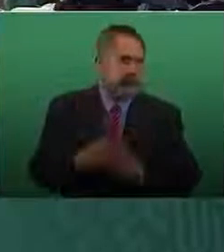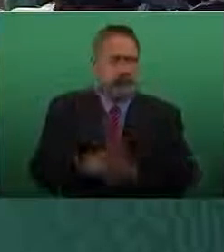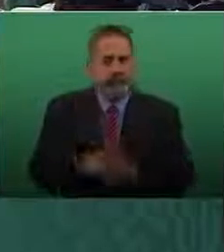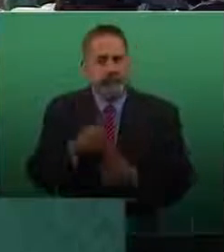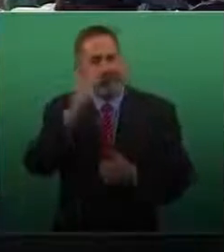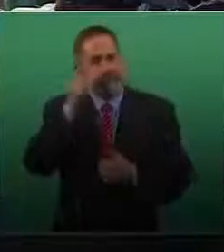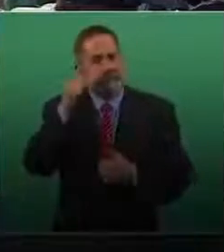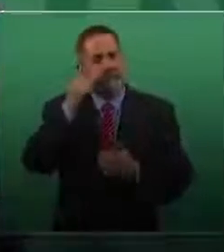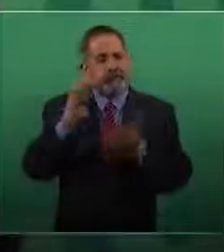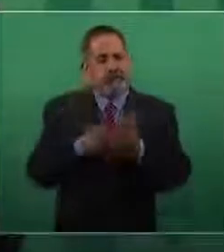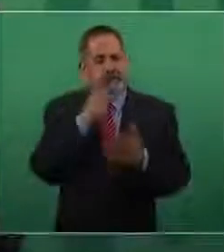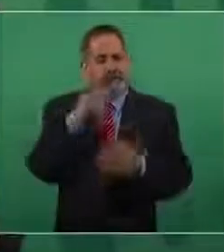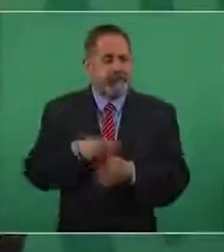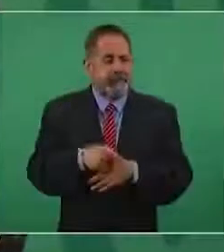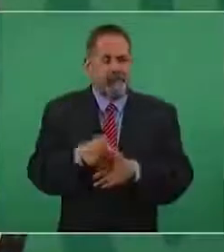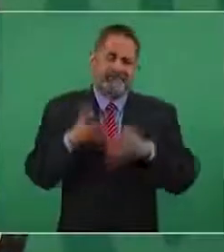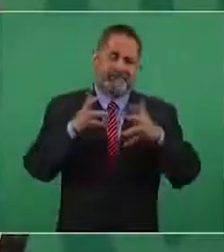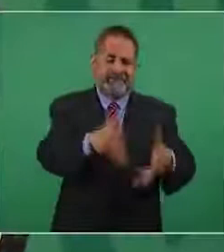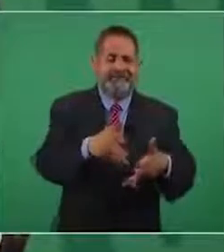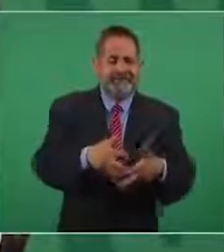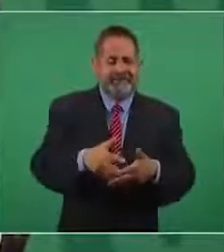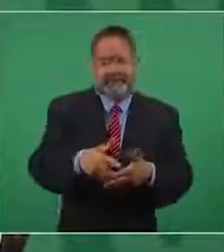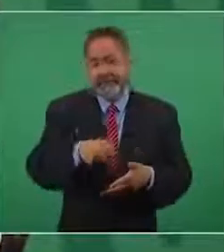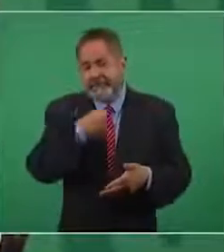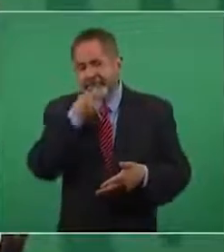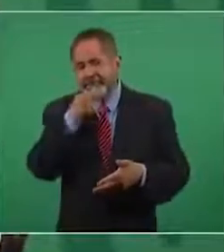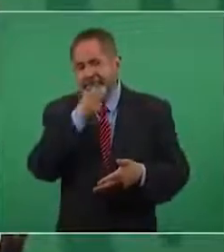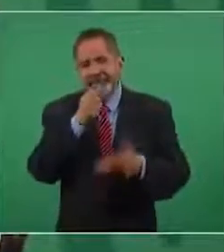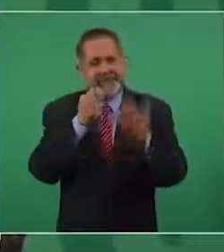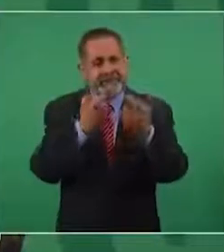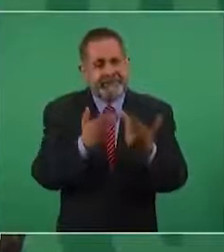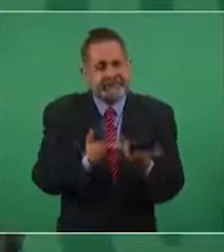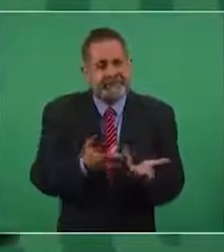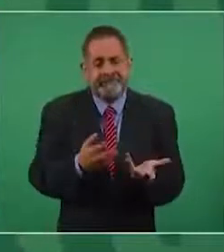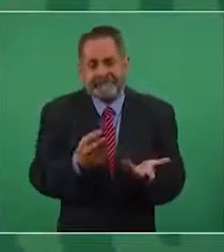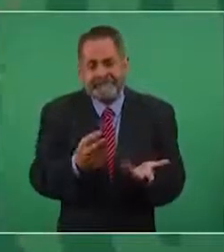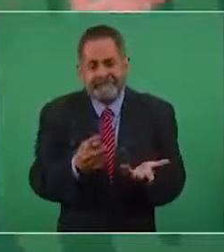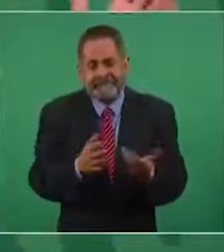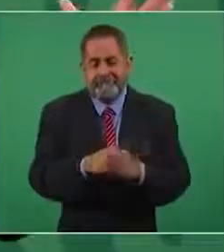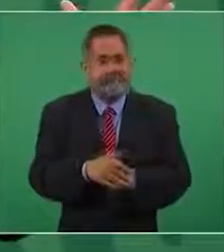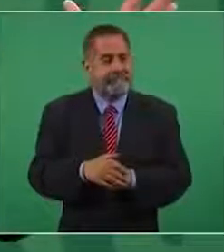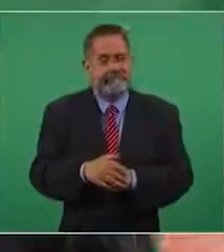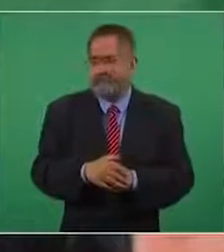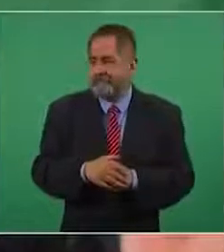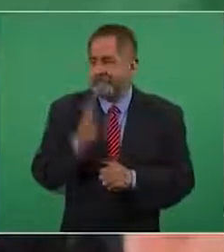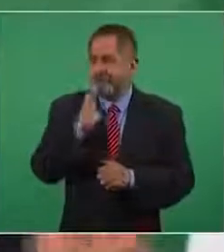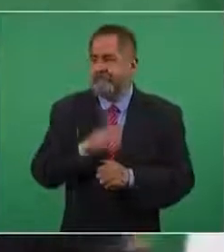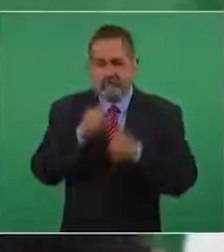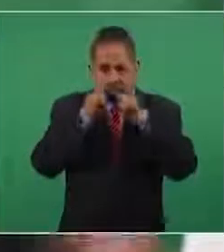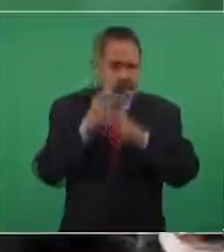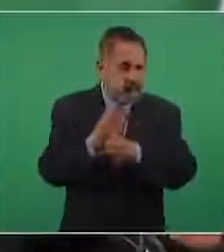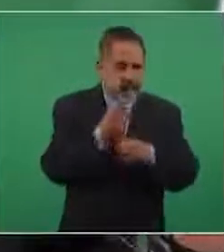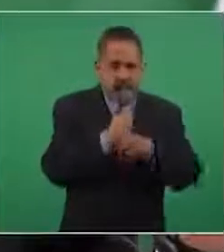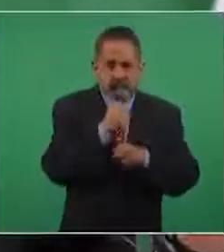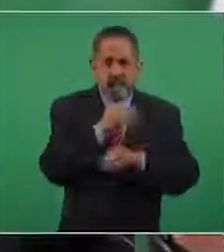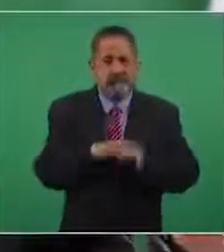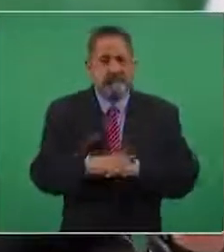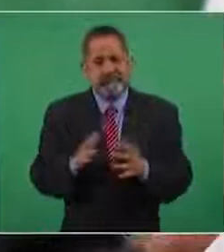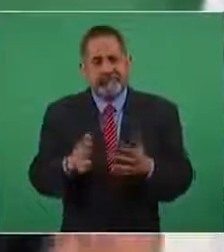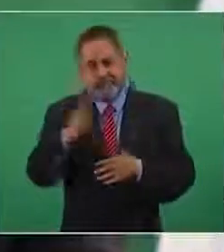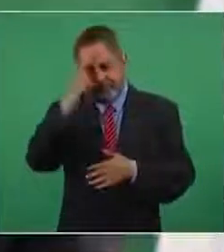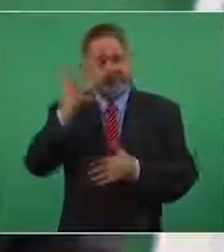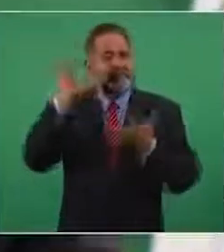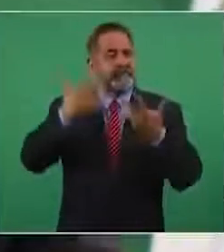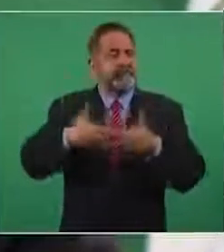fierros viejos, acabaron con todas las plantas